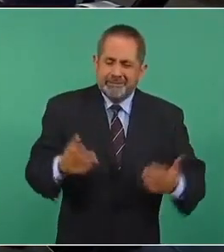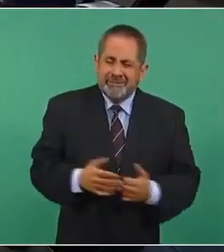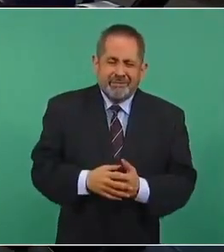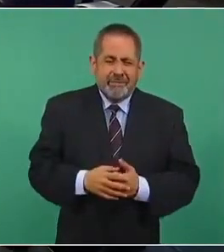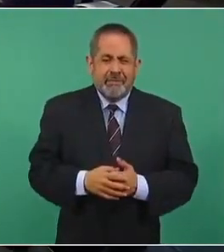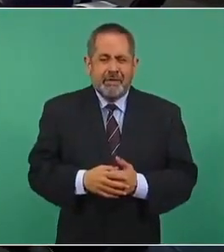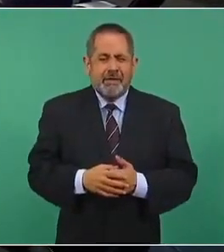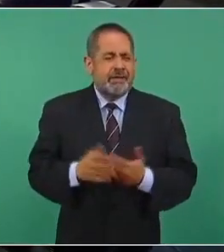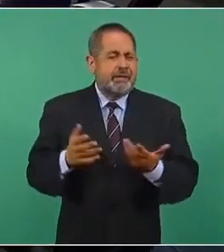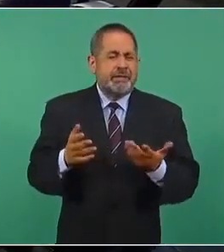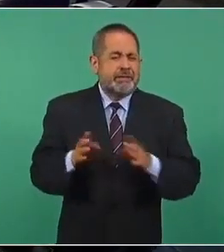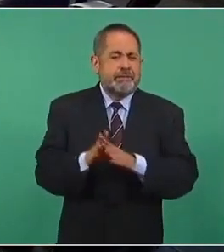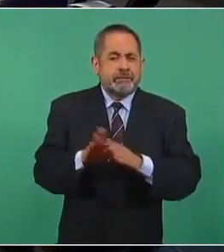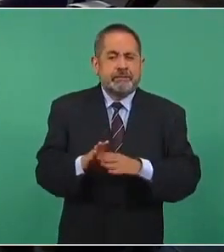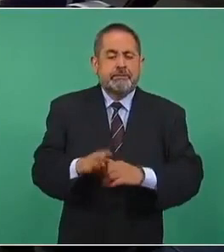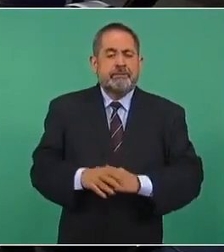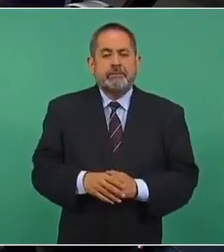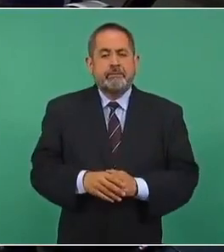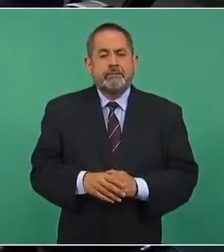¿Cómo